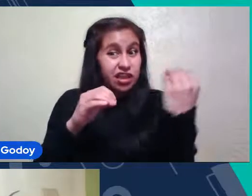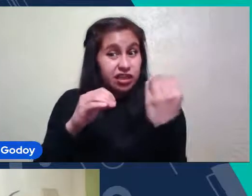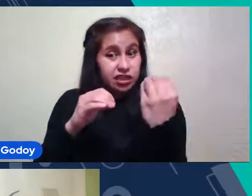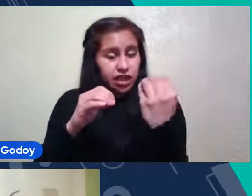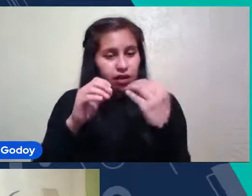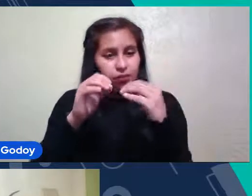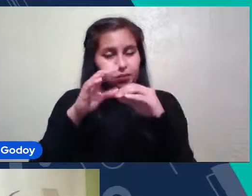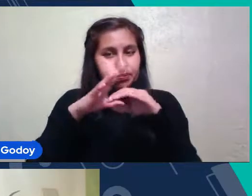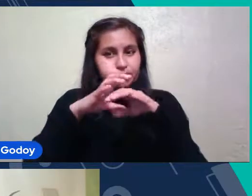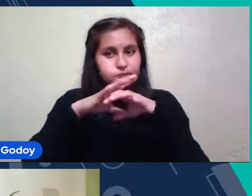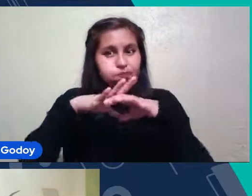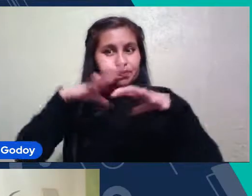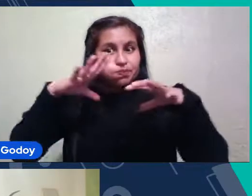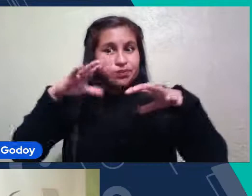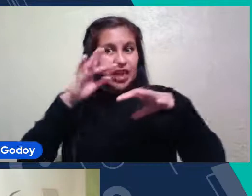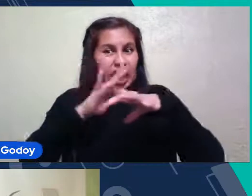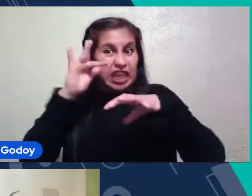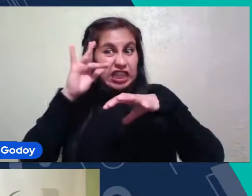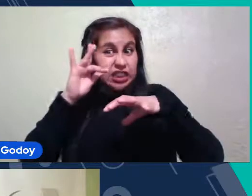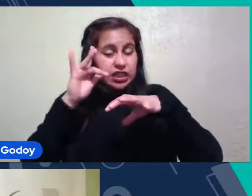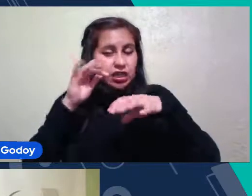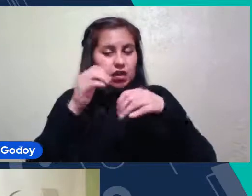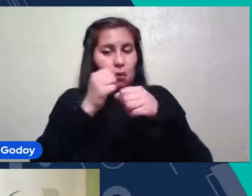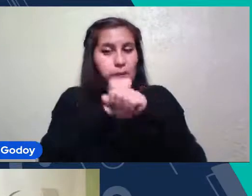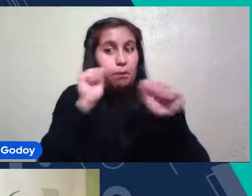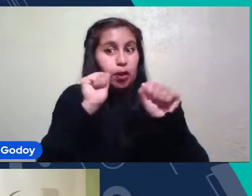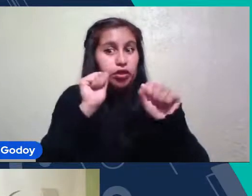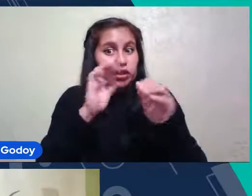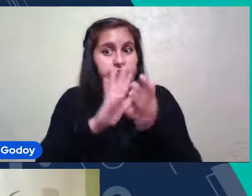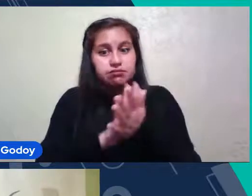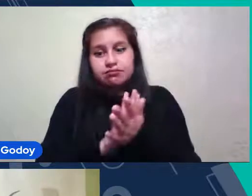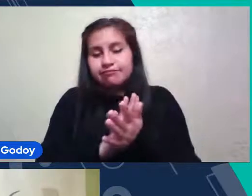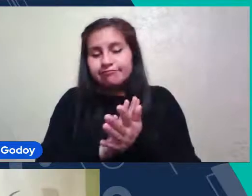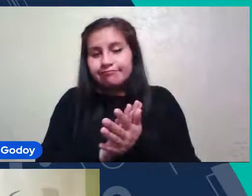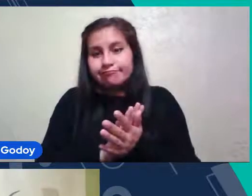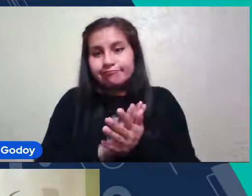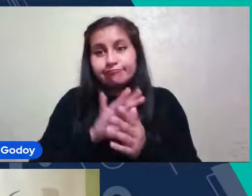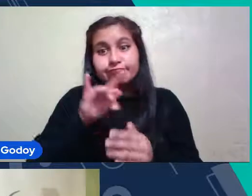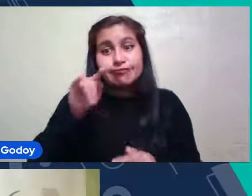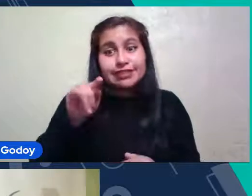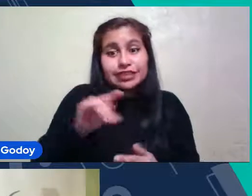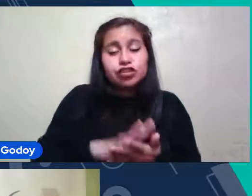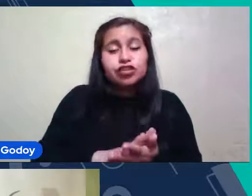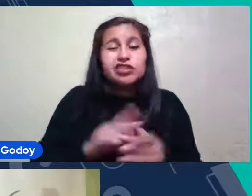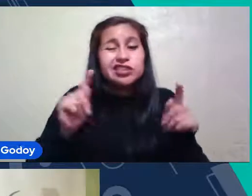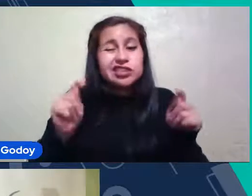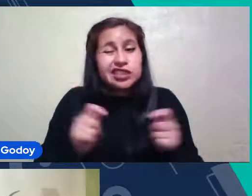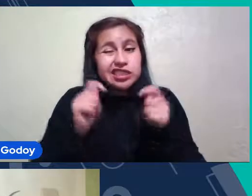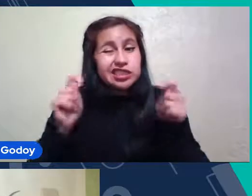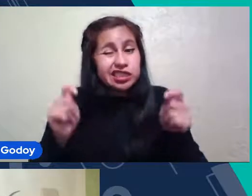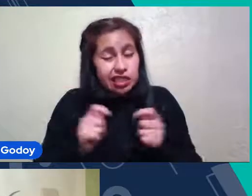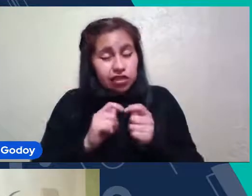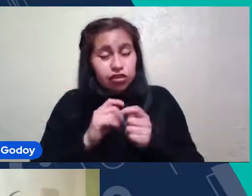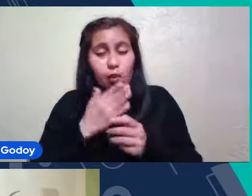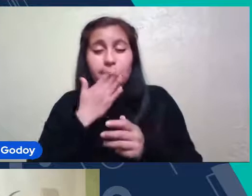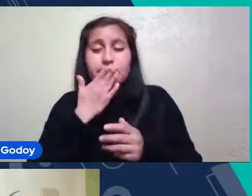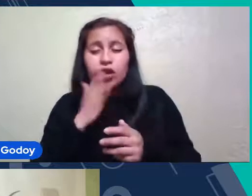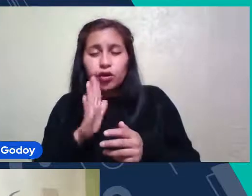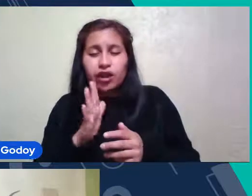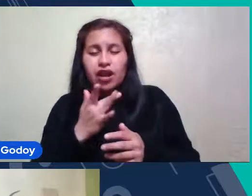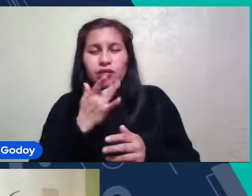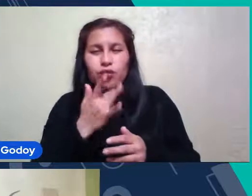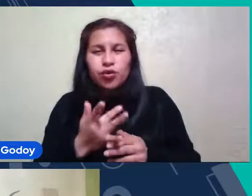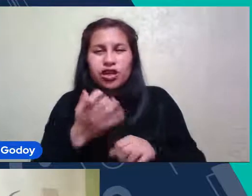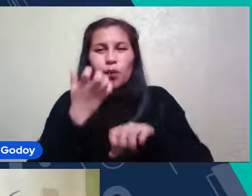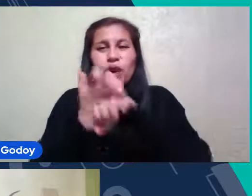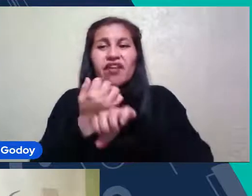De Los Problemas Técnicos Que Han Estado Intentando Mejor En